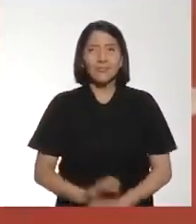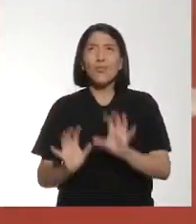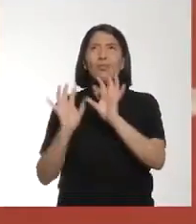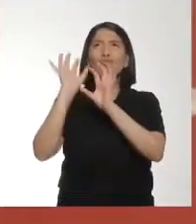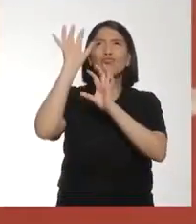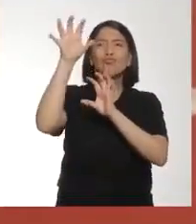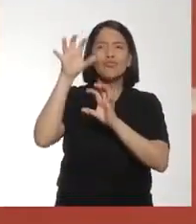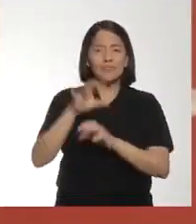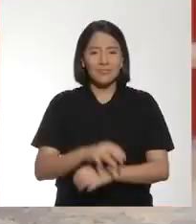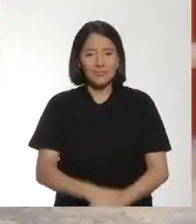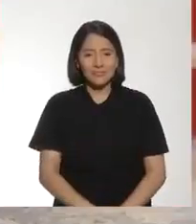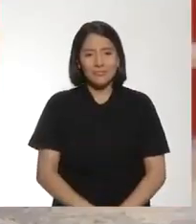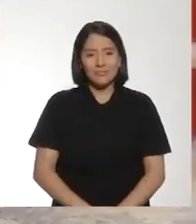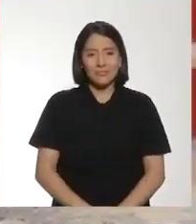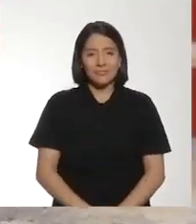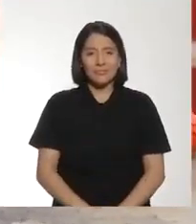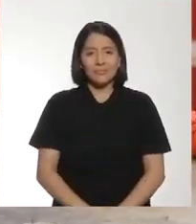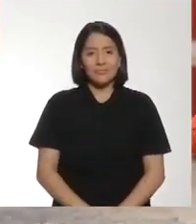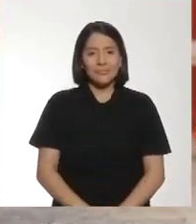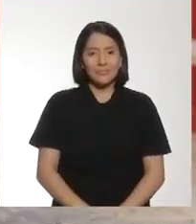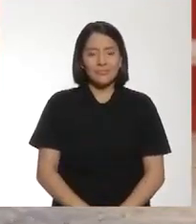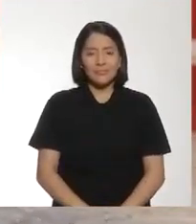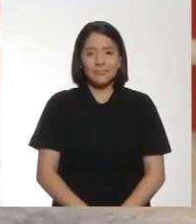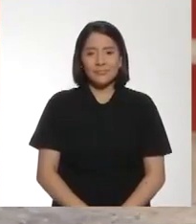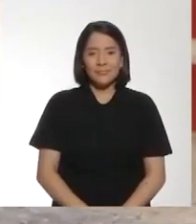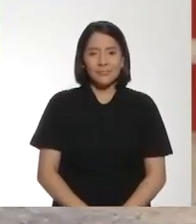¡No! ¡No! ¡No!